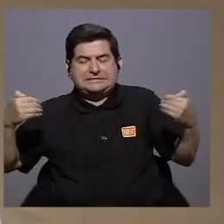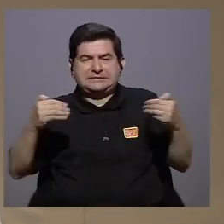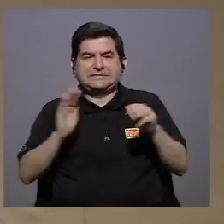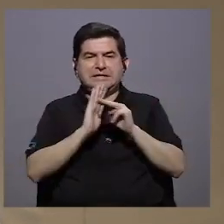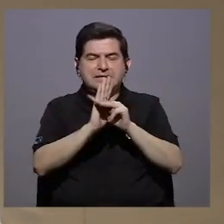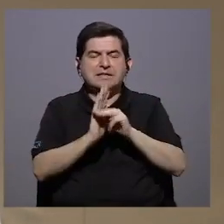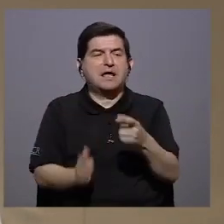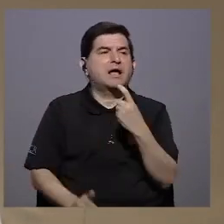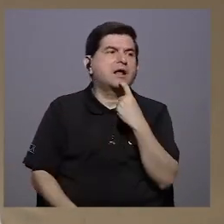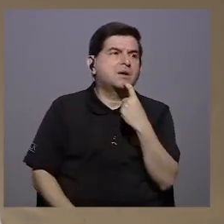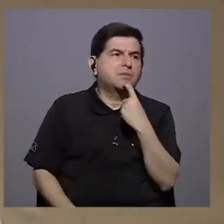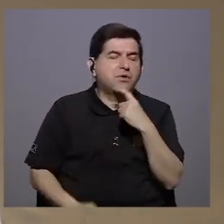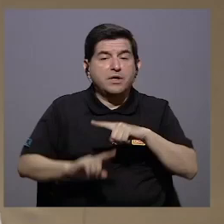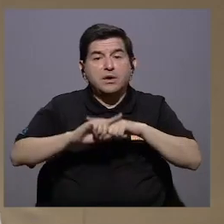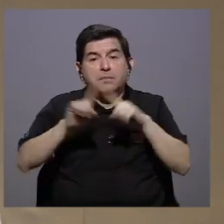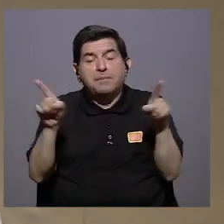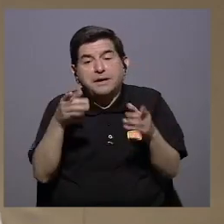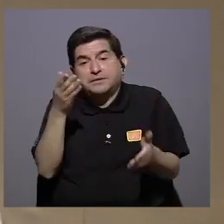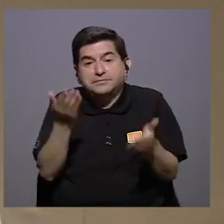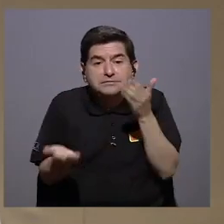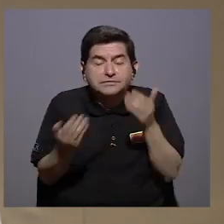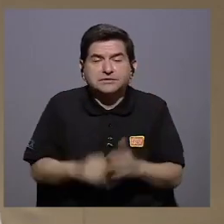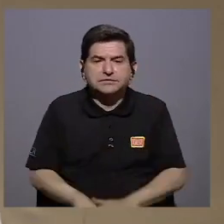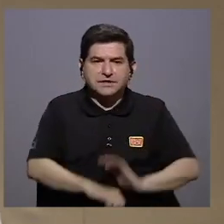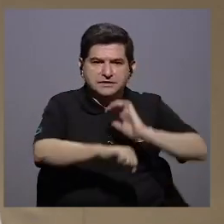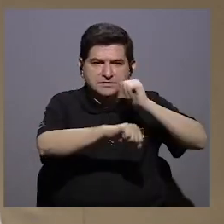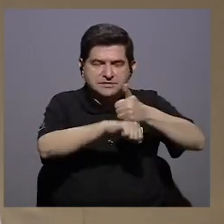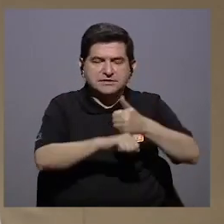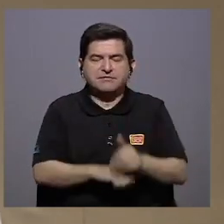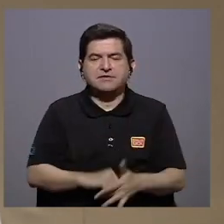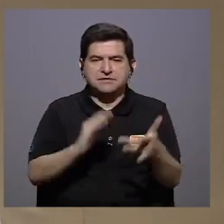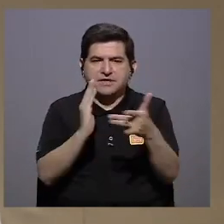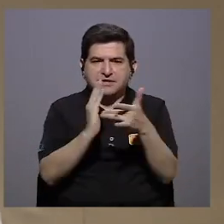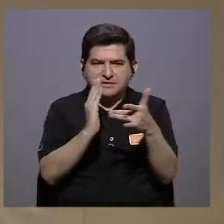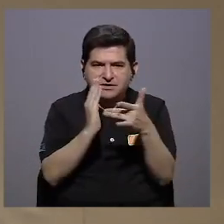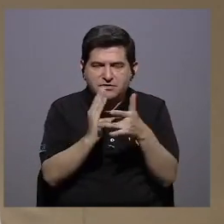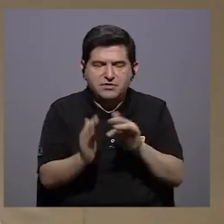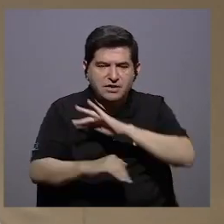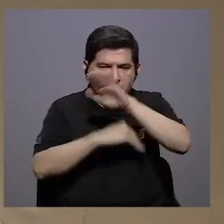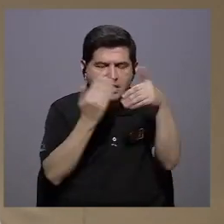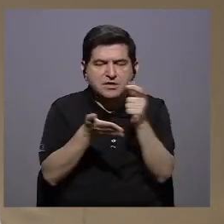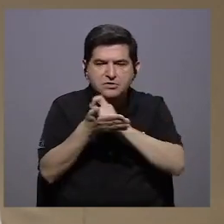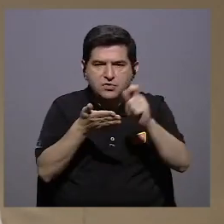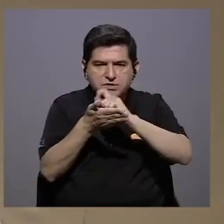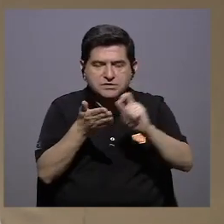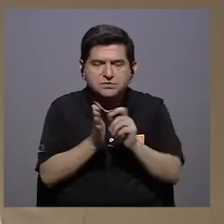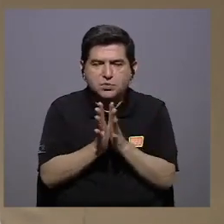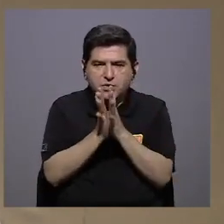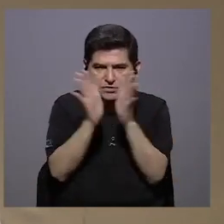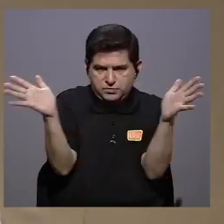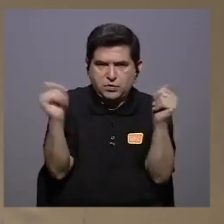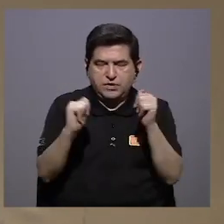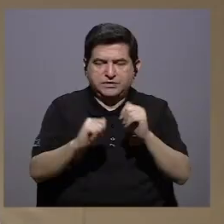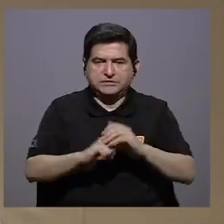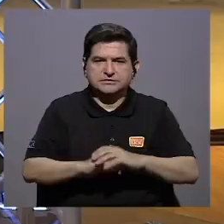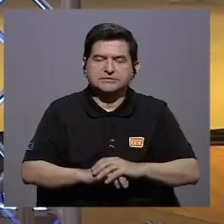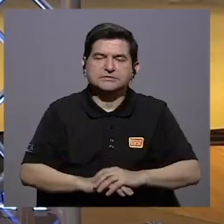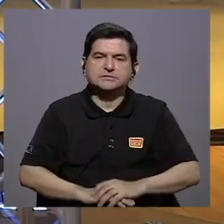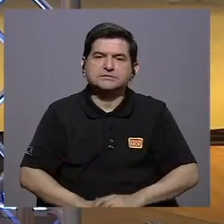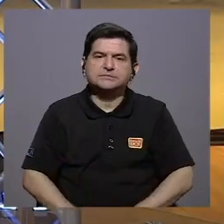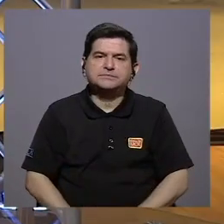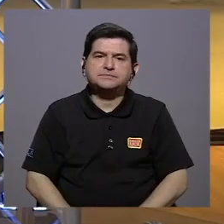del modelo finlandés como tal sino de cómo se pueden implementar las TIC en un 100% en todas las escuelas públicas para ponerlo como ejemplo